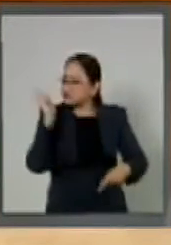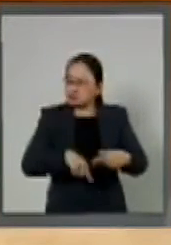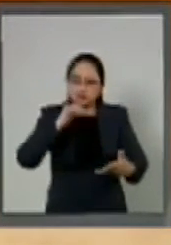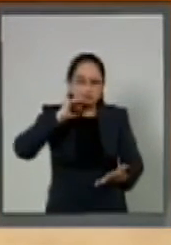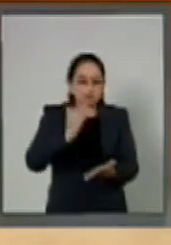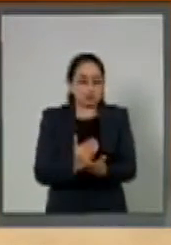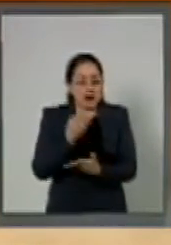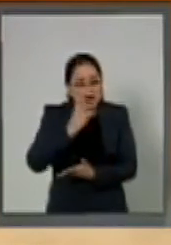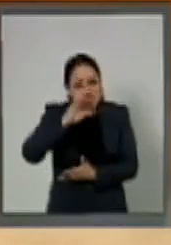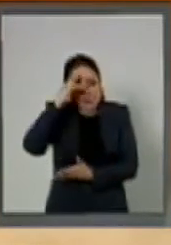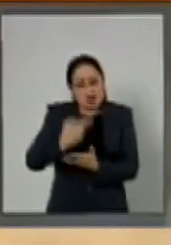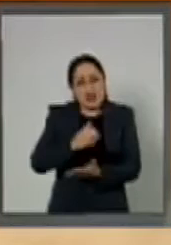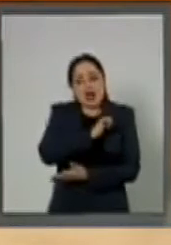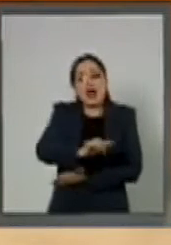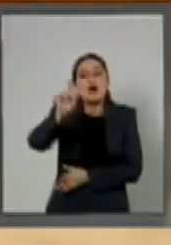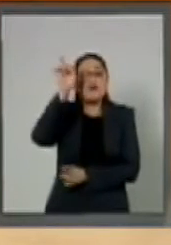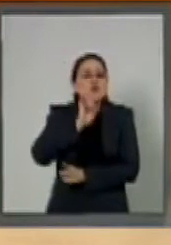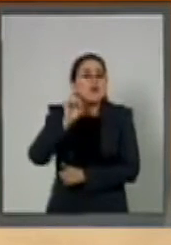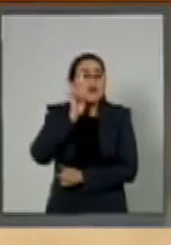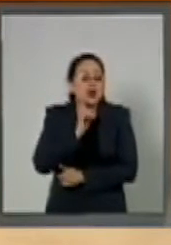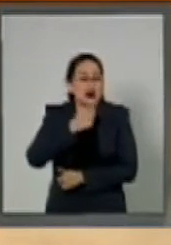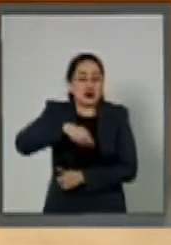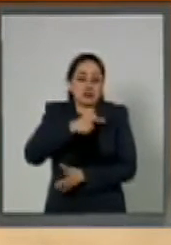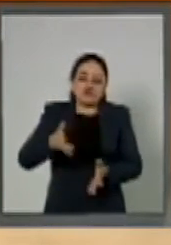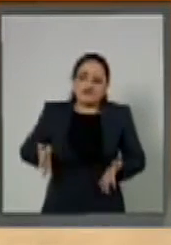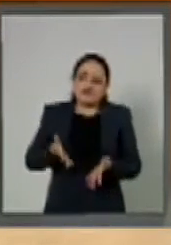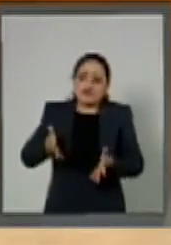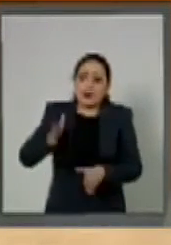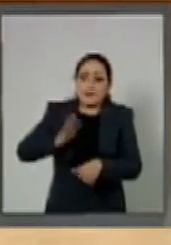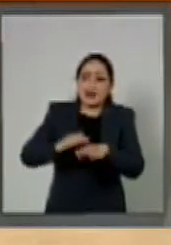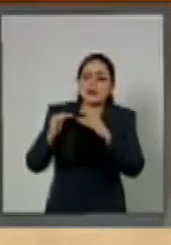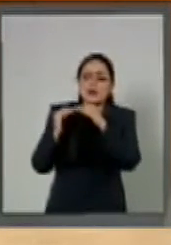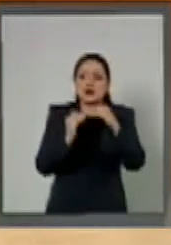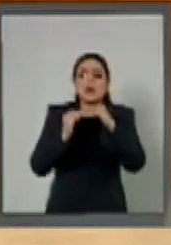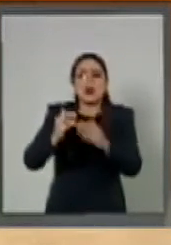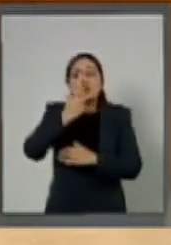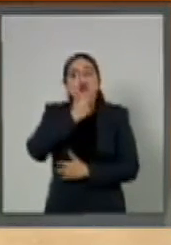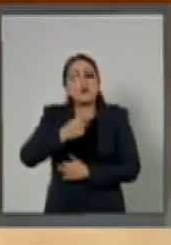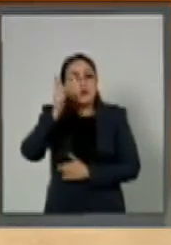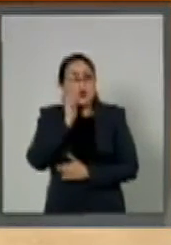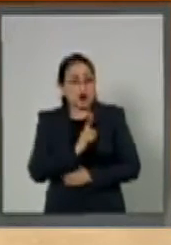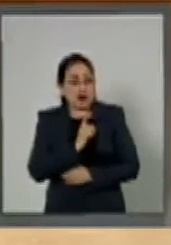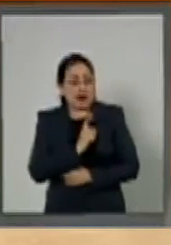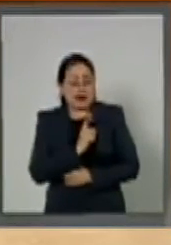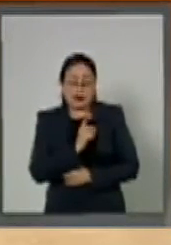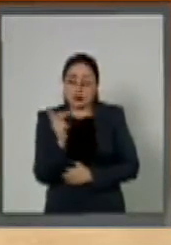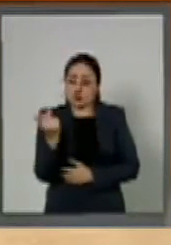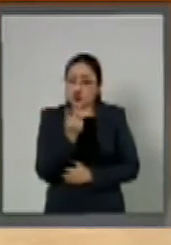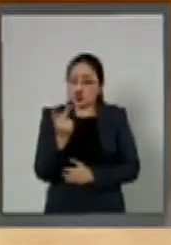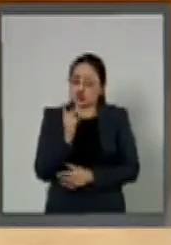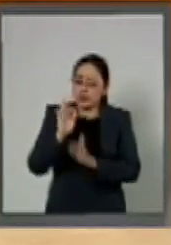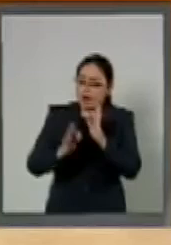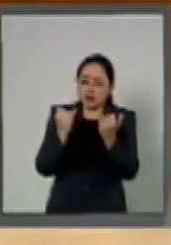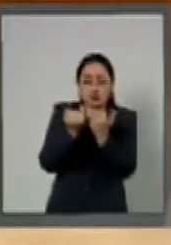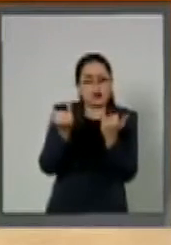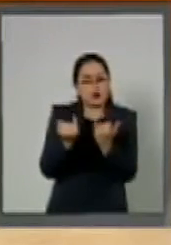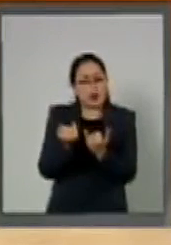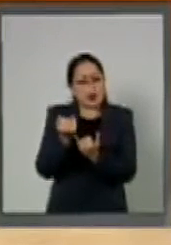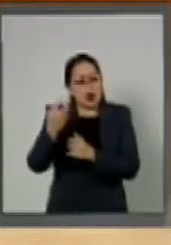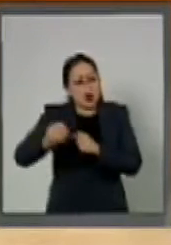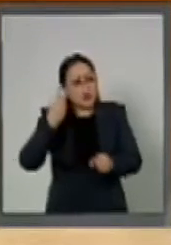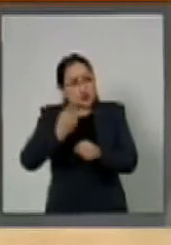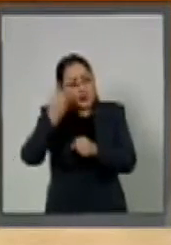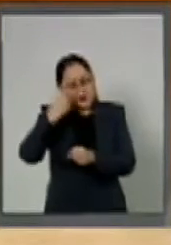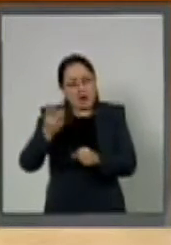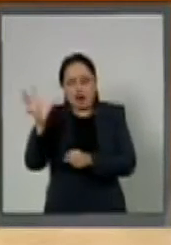condición de mujer. Impulsemos la equidad de género, la igualdad de trato y opciones para el desarrollo